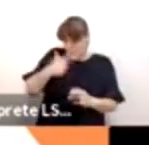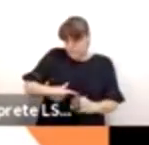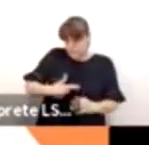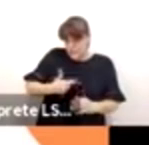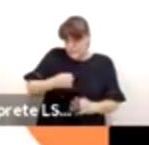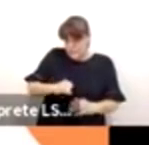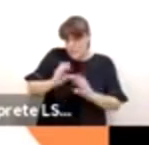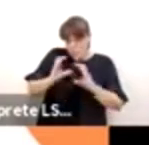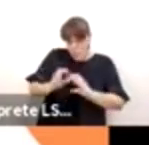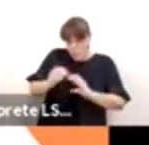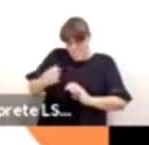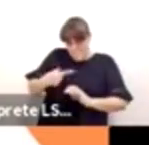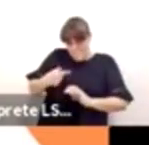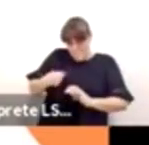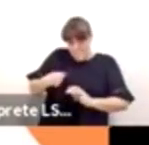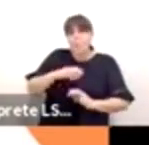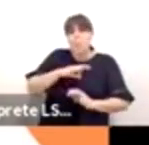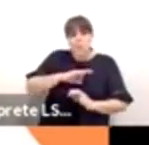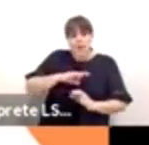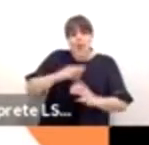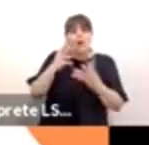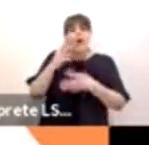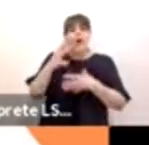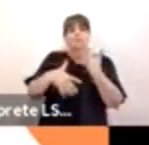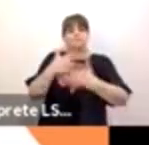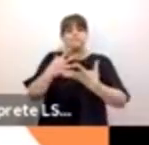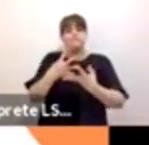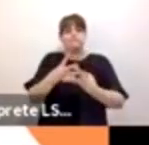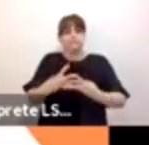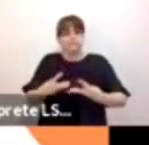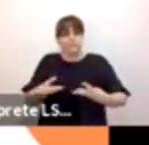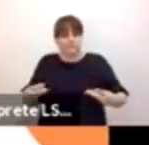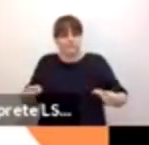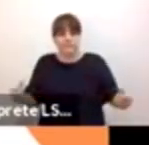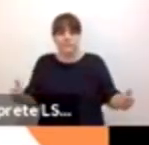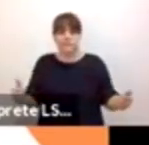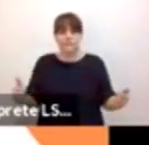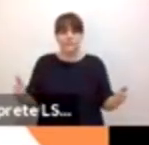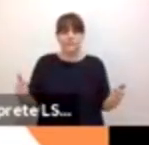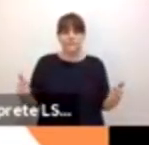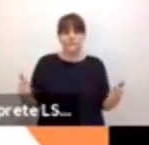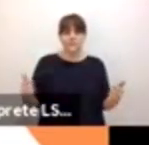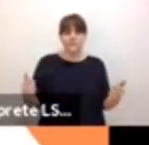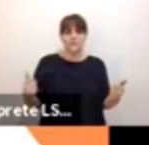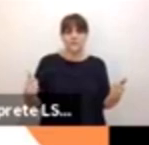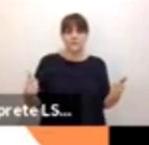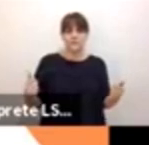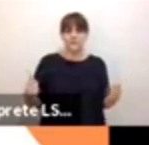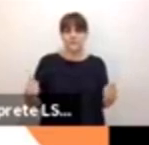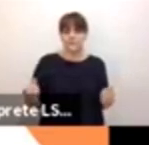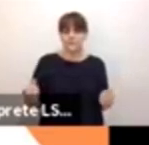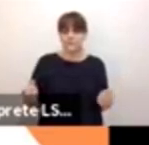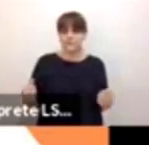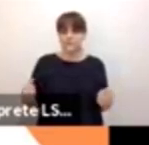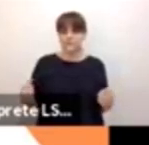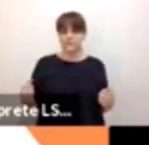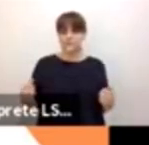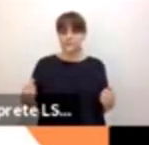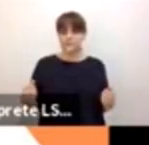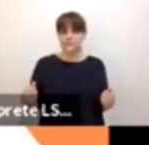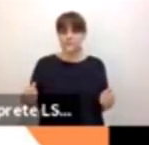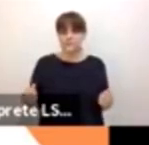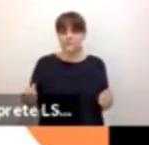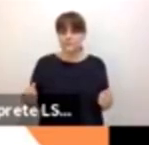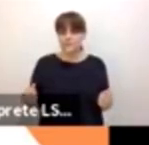sin violencia y con buen trato con las demás personas y la dimensión de corresponsabilidad para empezar a